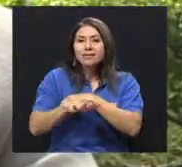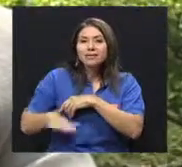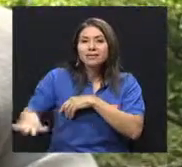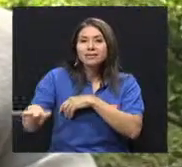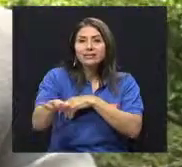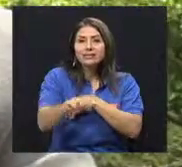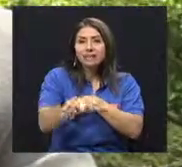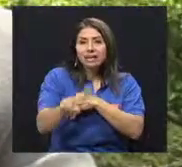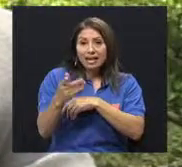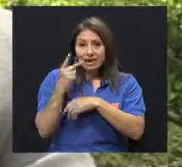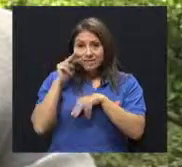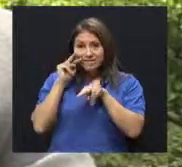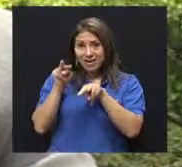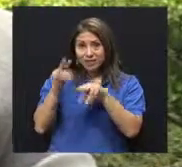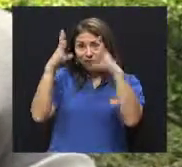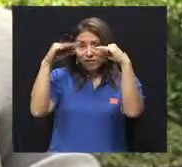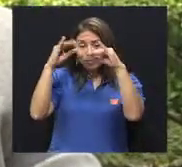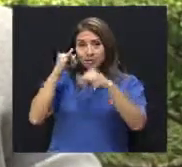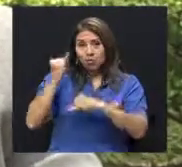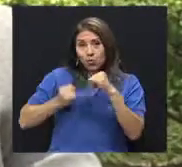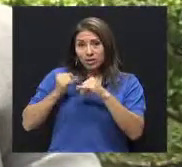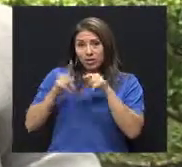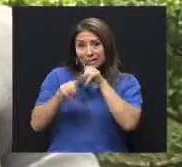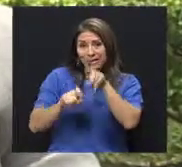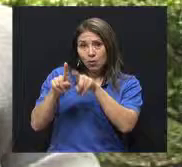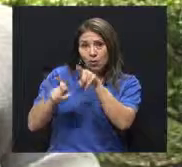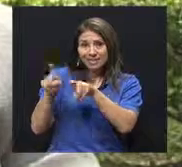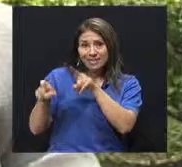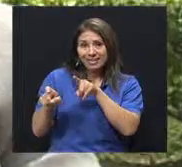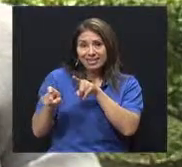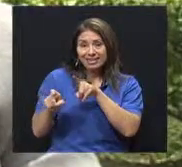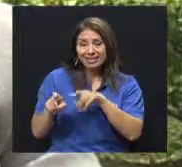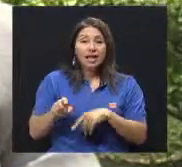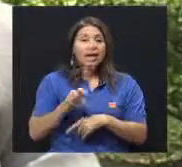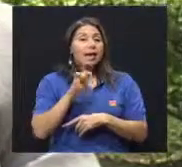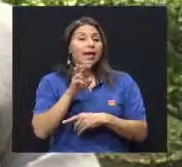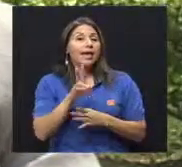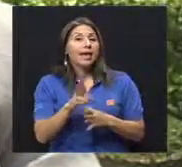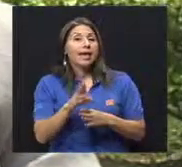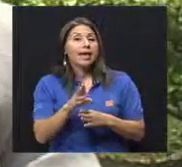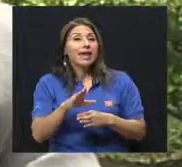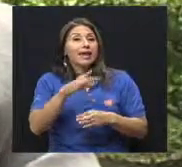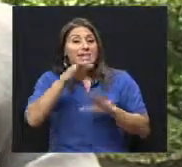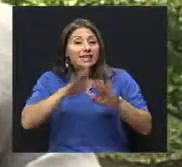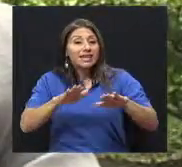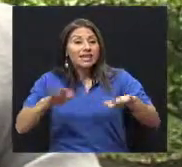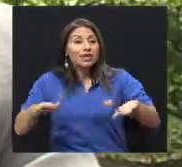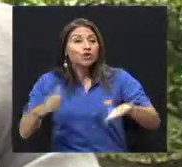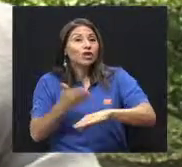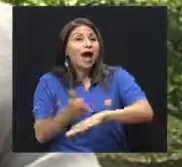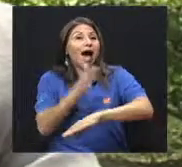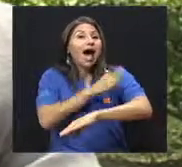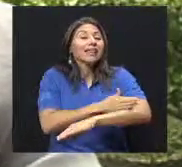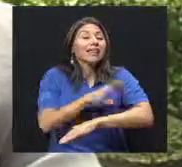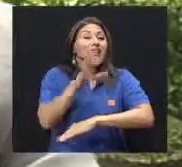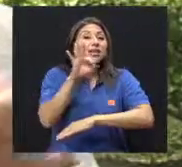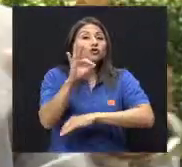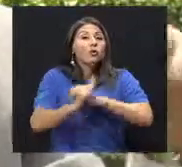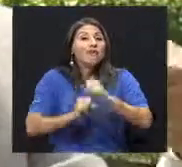cual las últimas encuestas, 21% de los niños antes de los 9 años están obesos?